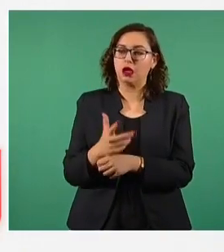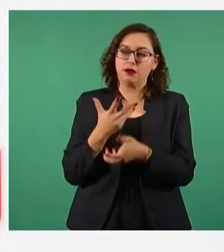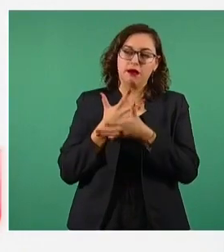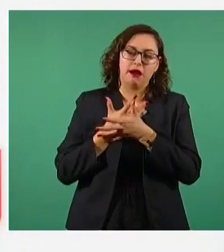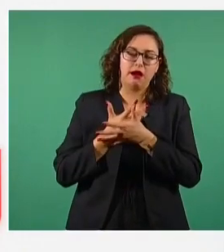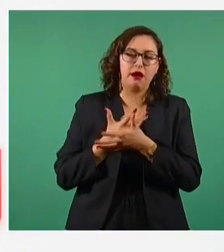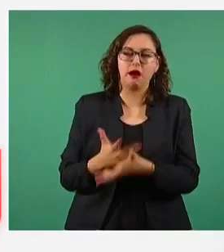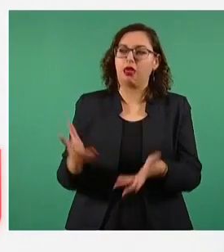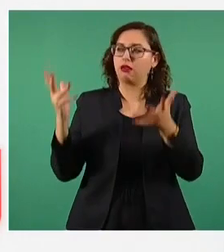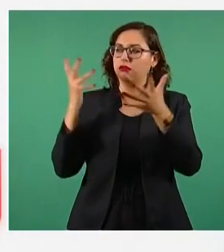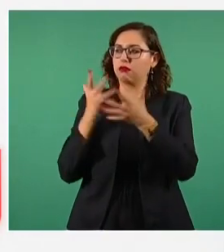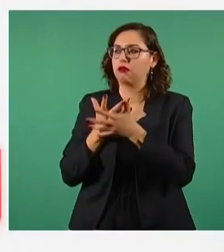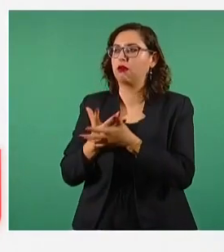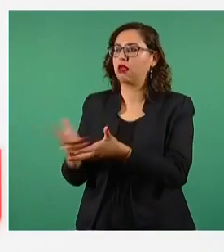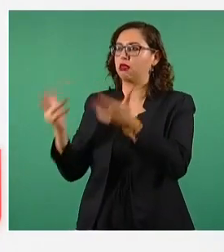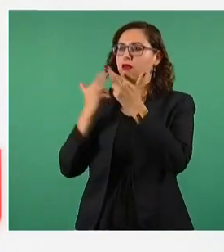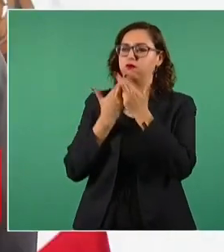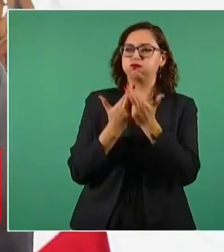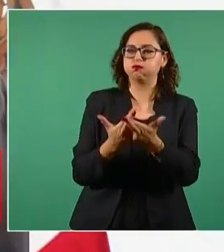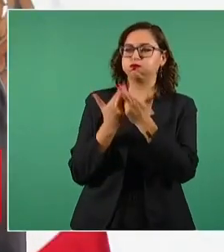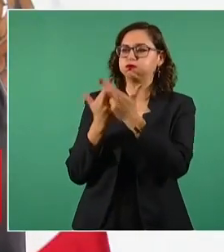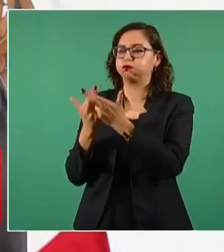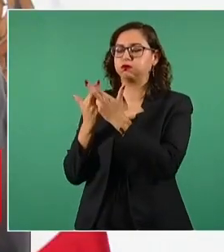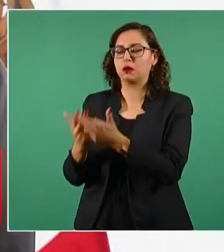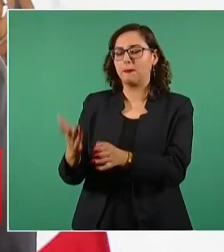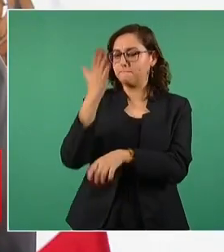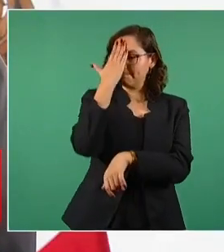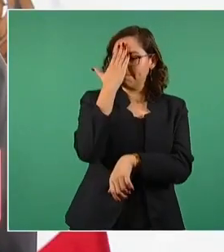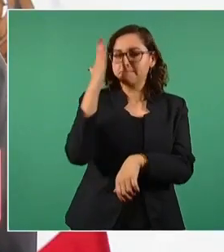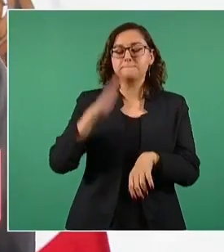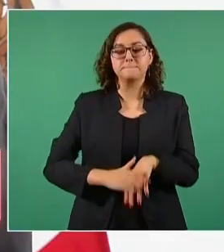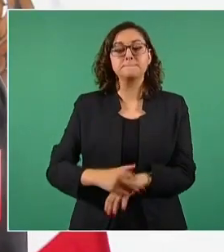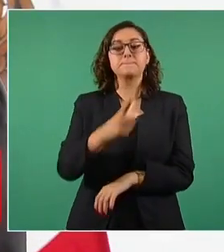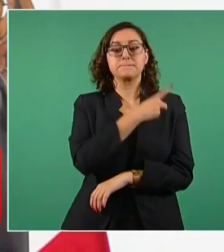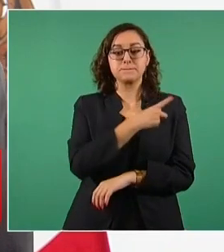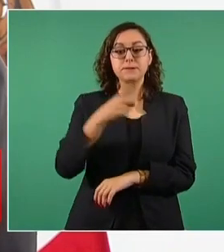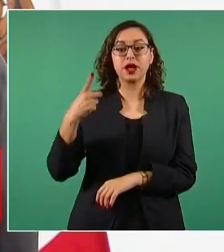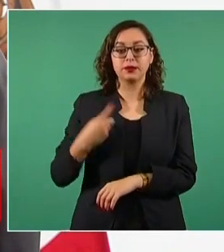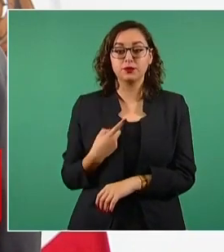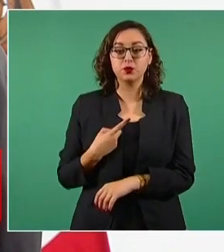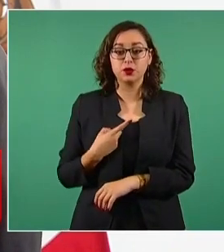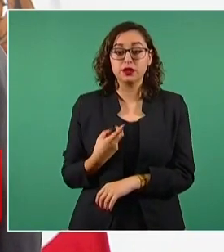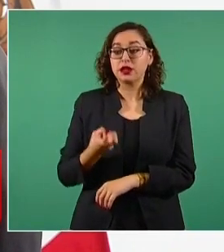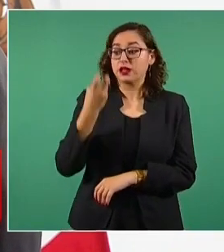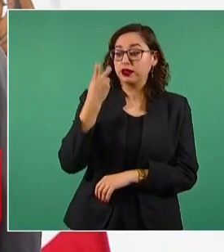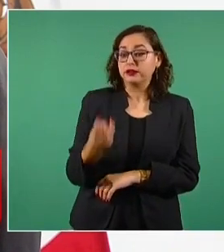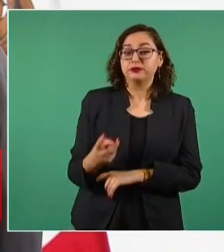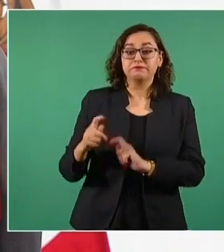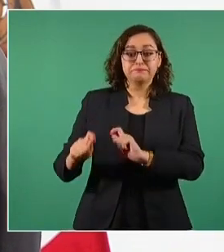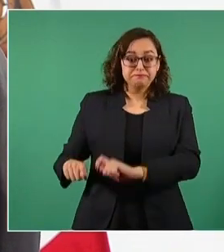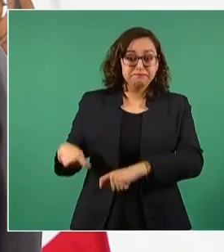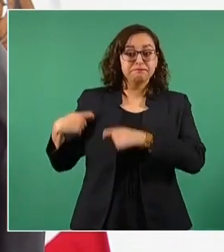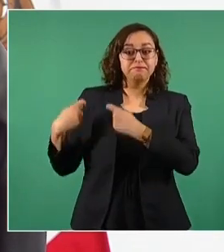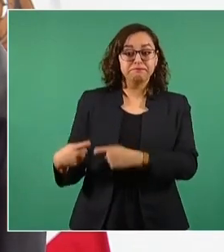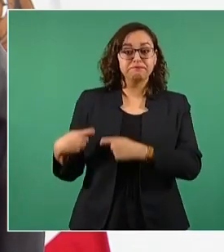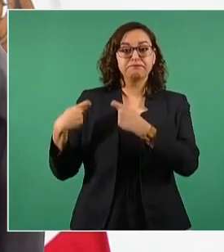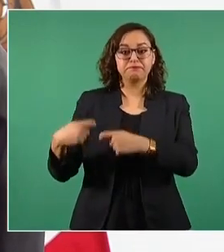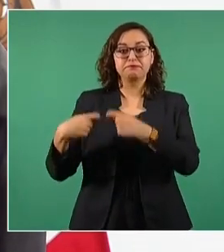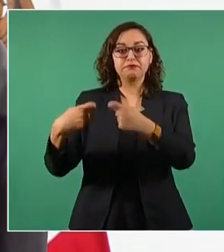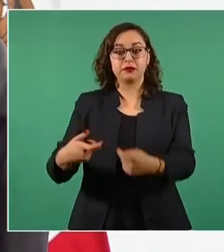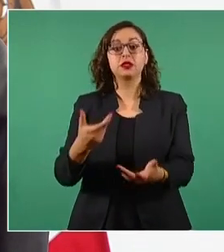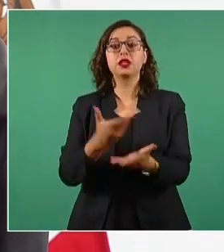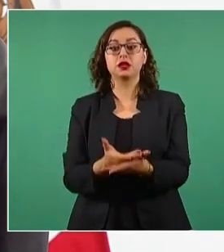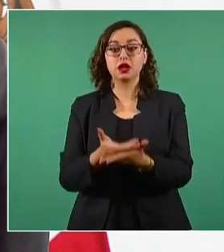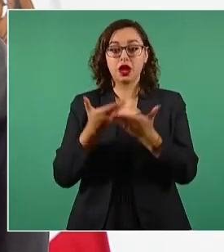civilizaciones. Sus enseñanzas son la base para que en la actualidad